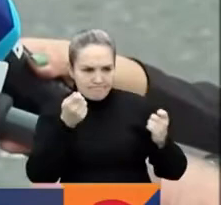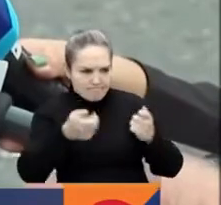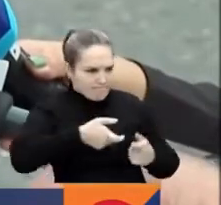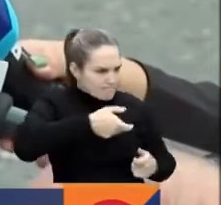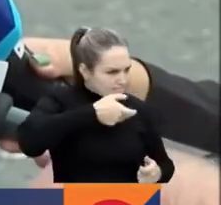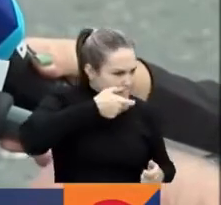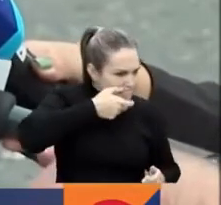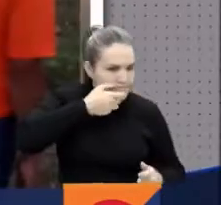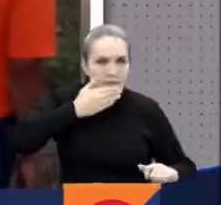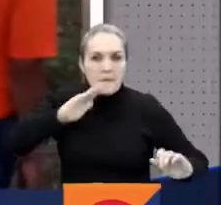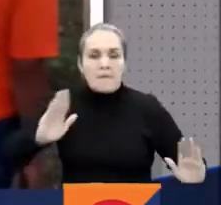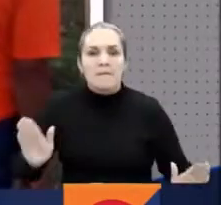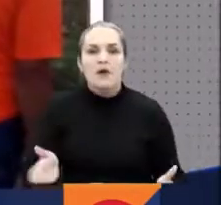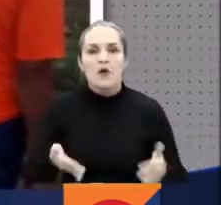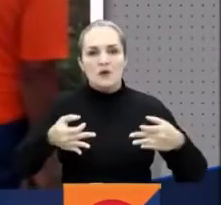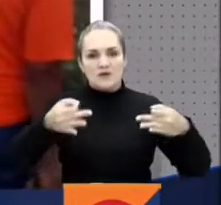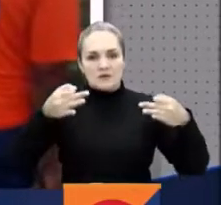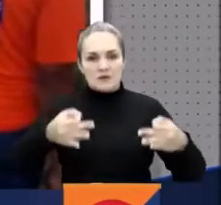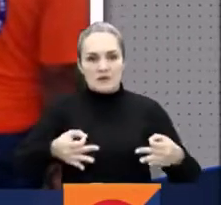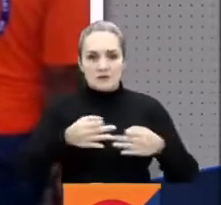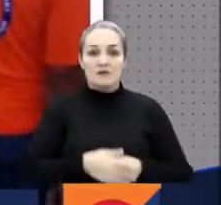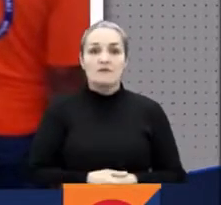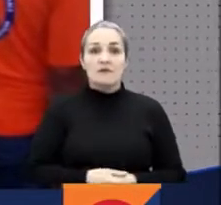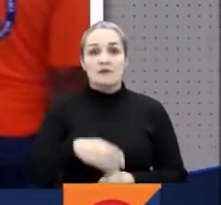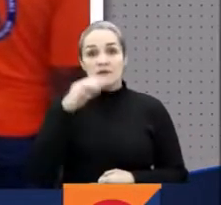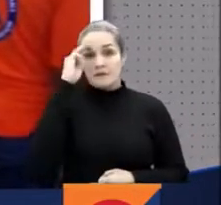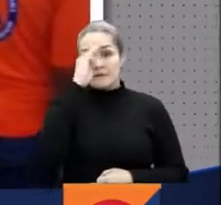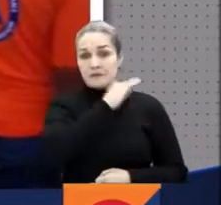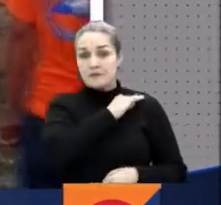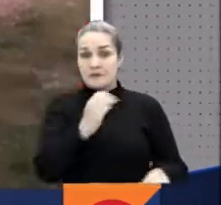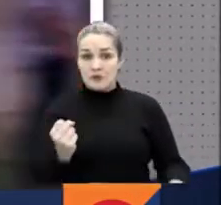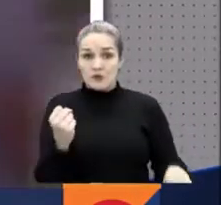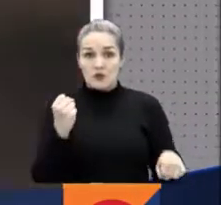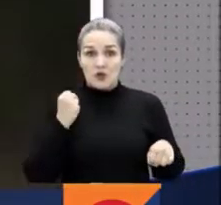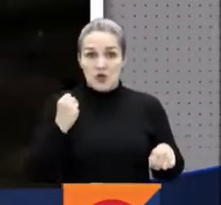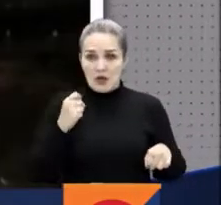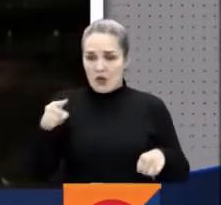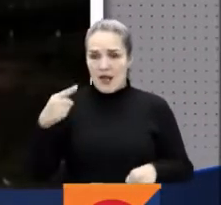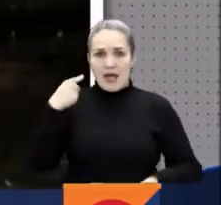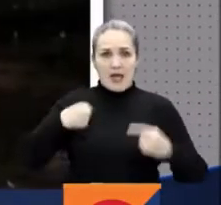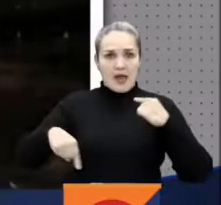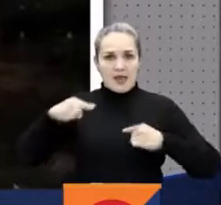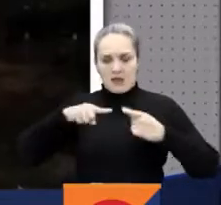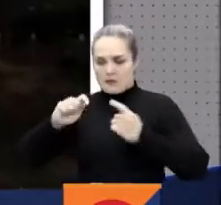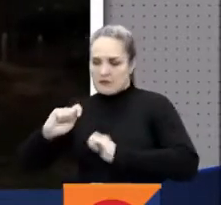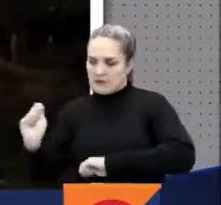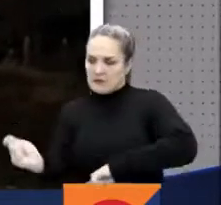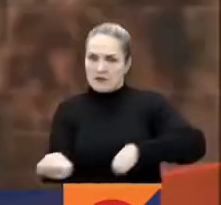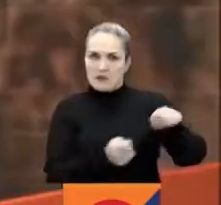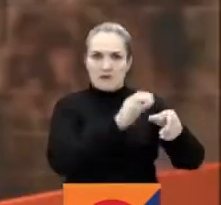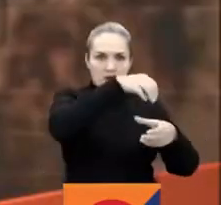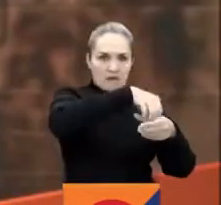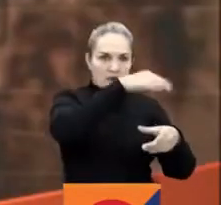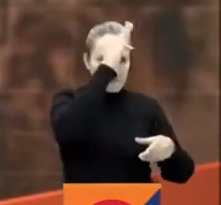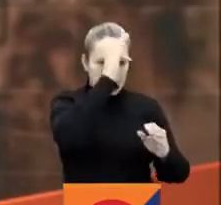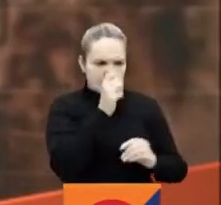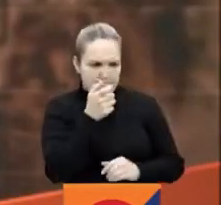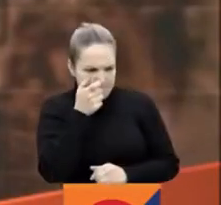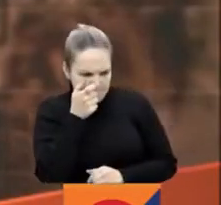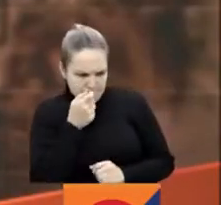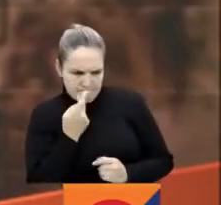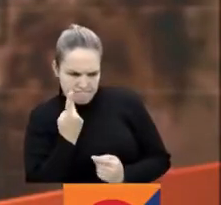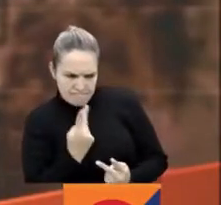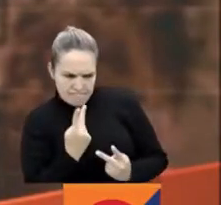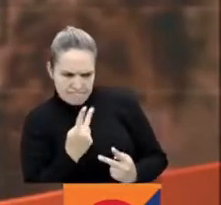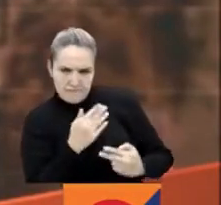dispositivos de seguridad. Un soldado que resultó herido fue trasladado a un centro asistencial y permanece en observación. Las